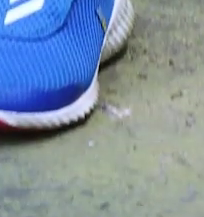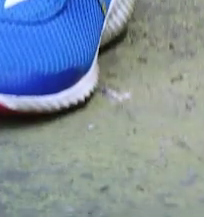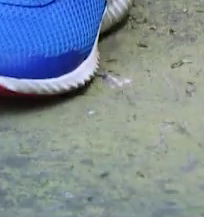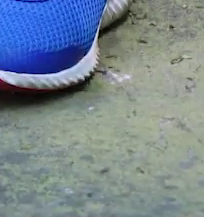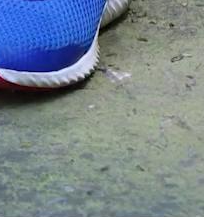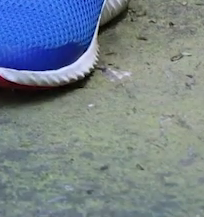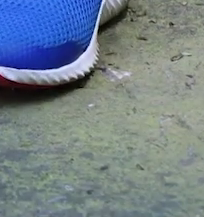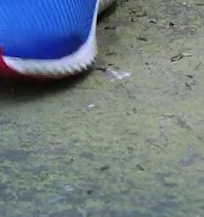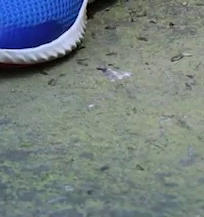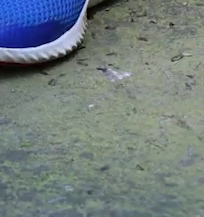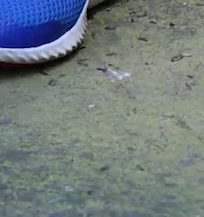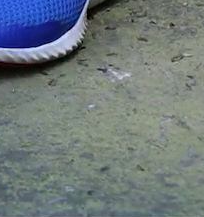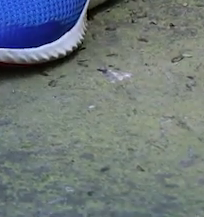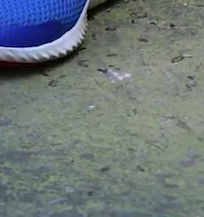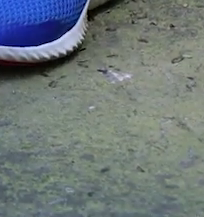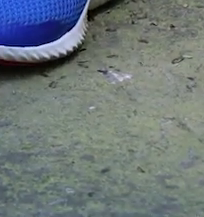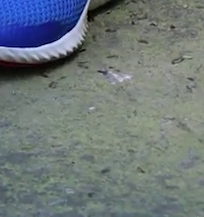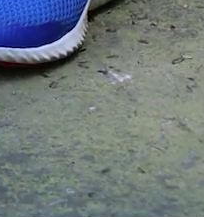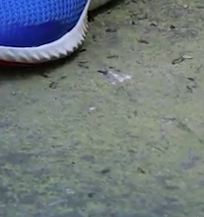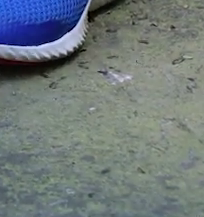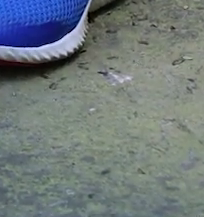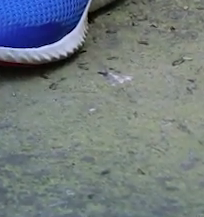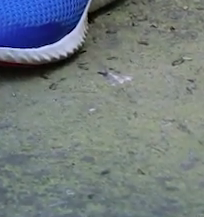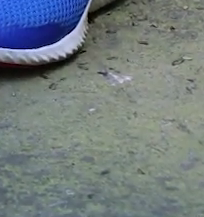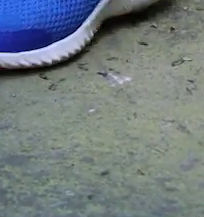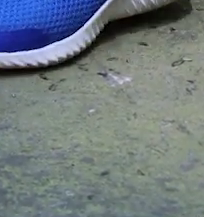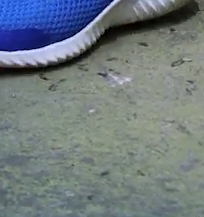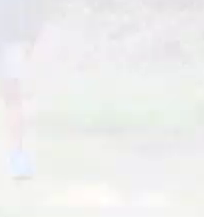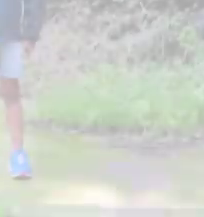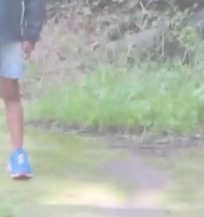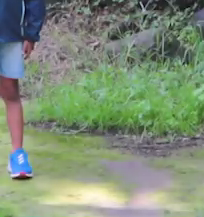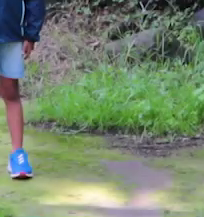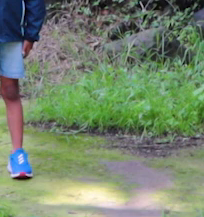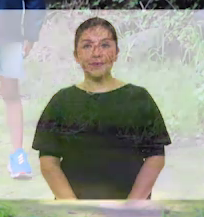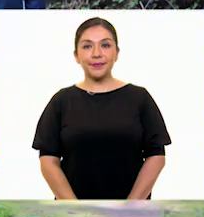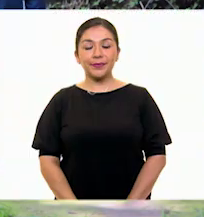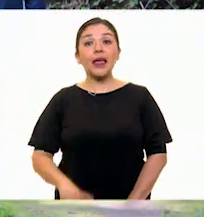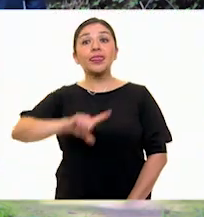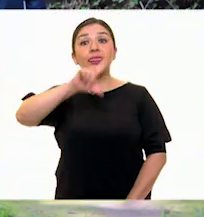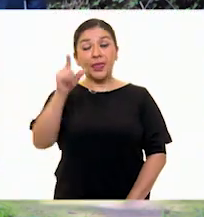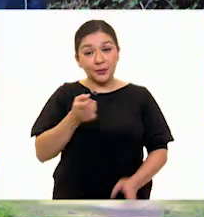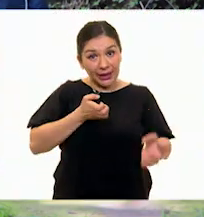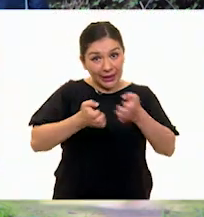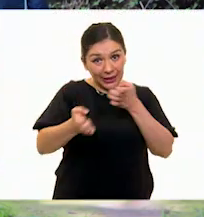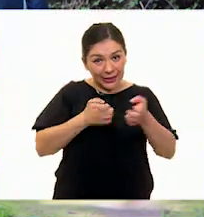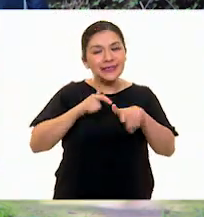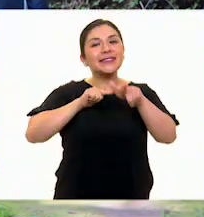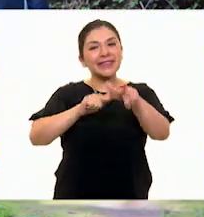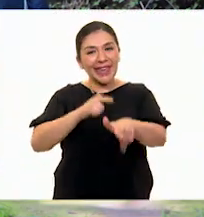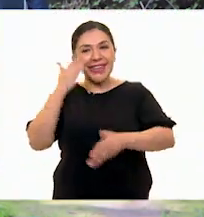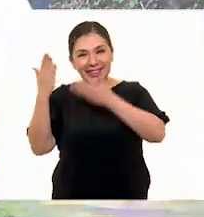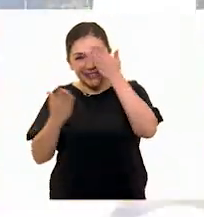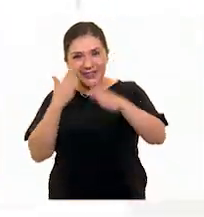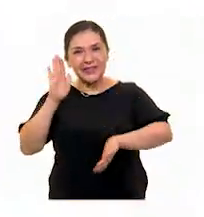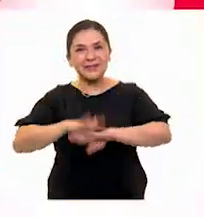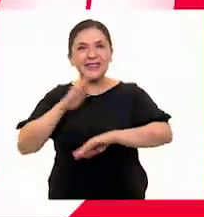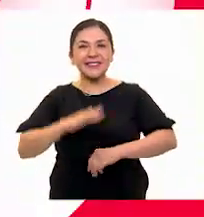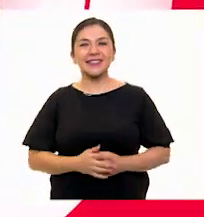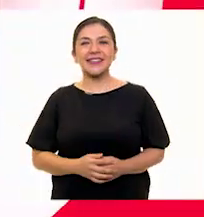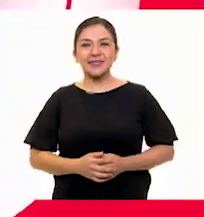tener siempre la posición de los pies de las puntas hacia adentro y después de cada pausa activa tu mente